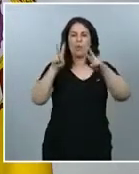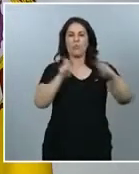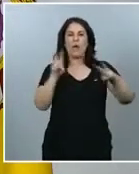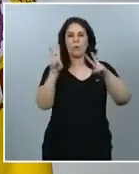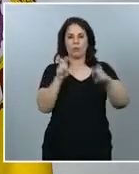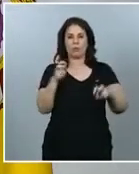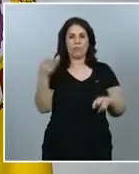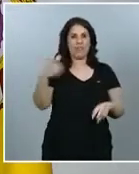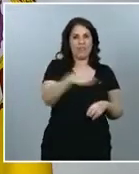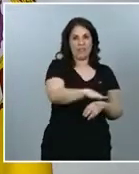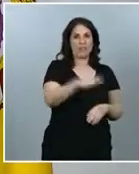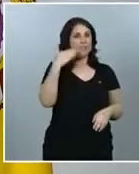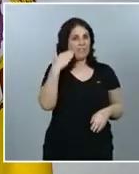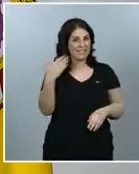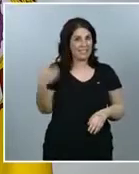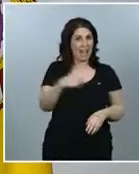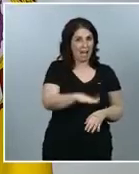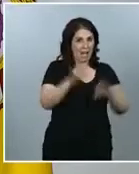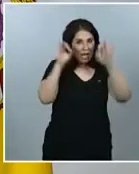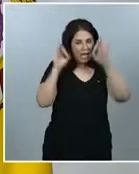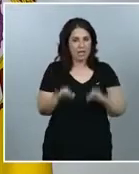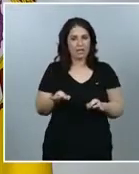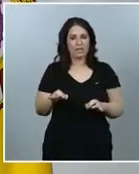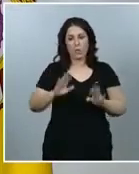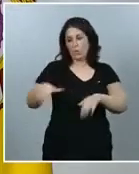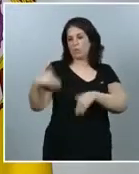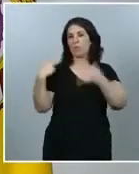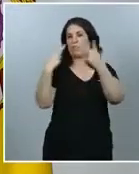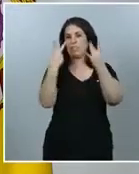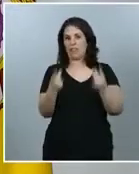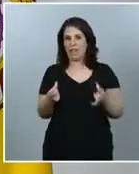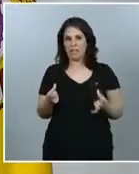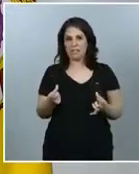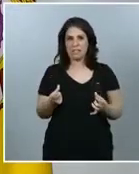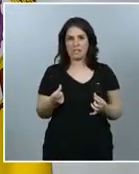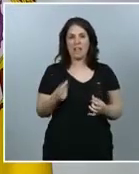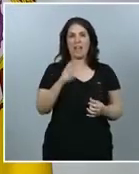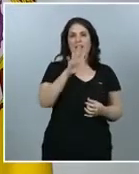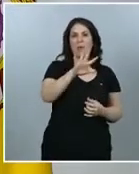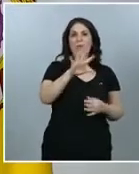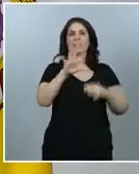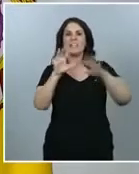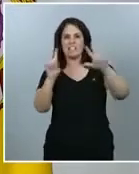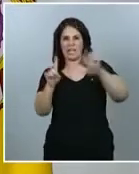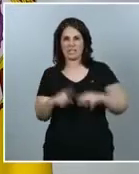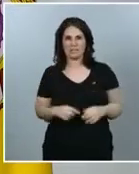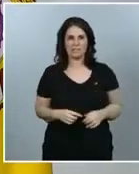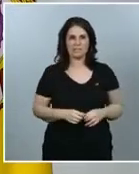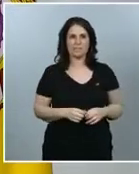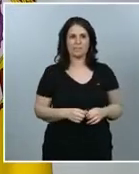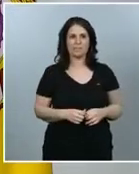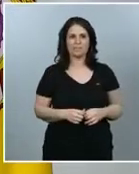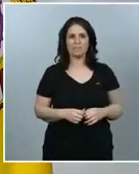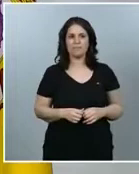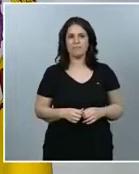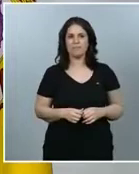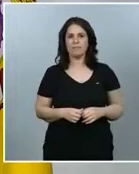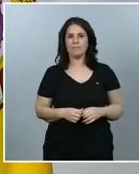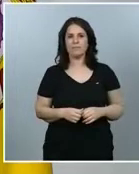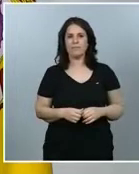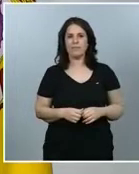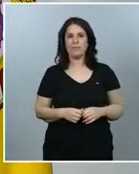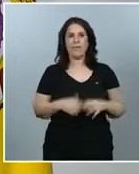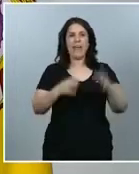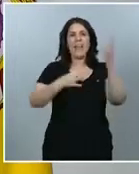fallecimiento de defunción de los últimos siete días, que son 56. Sí que les puedo dar un dato de interés que